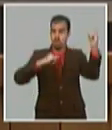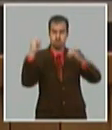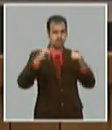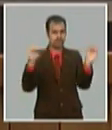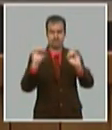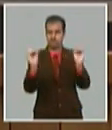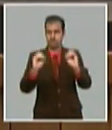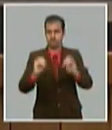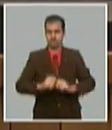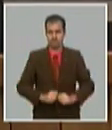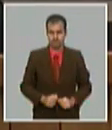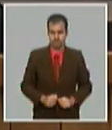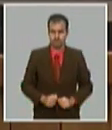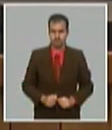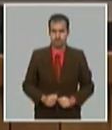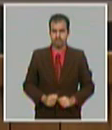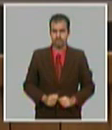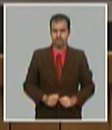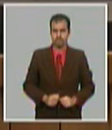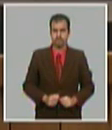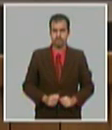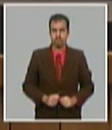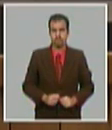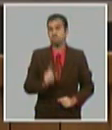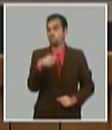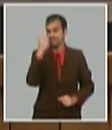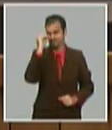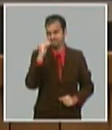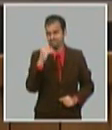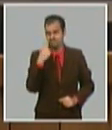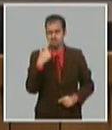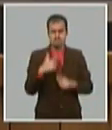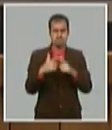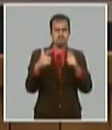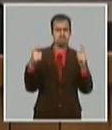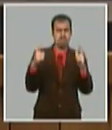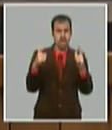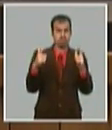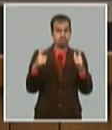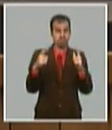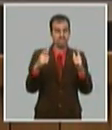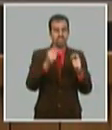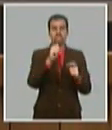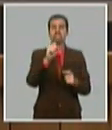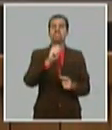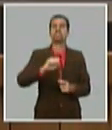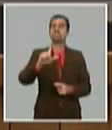le hago decir que nosotros tenemos por suerte un componente muy elevado del producto interno bruto social